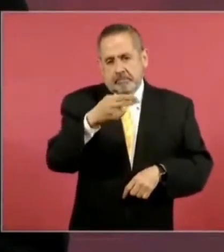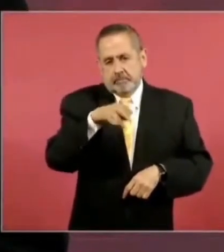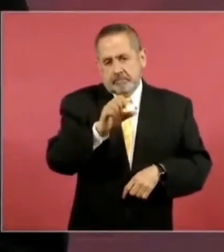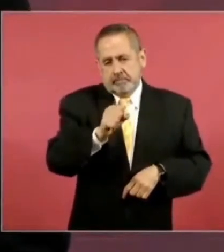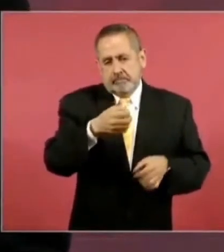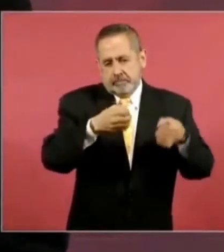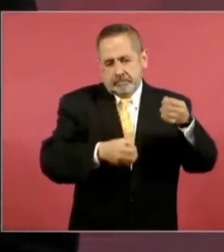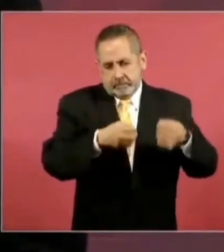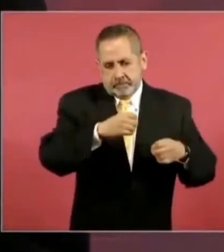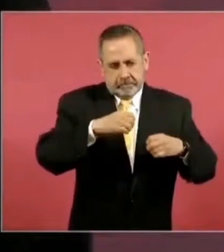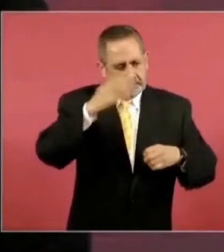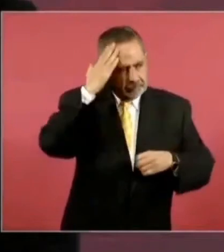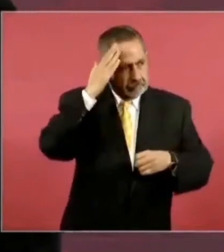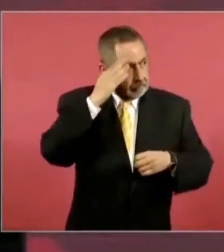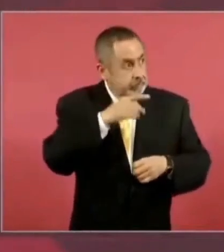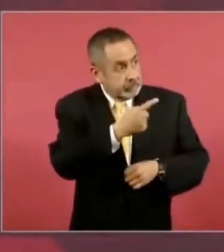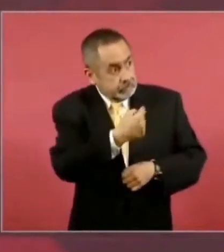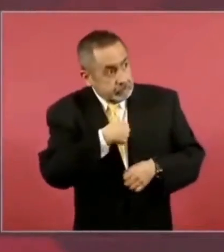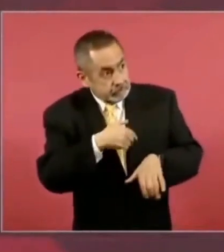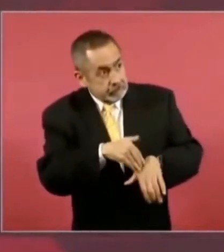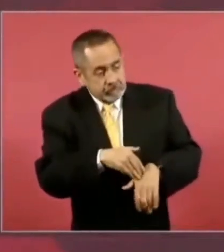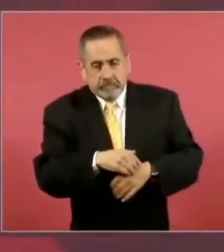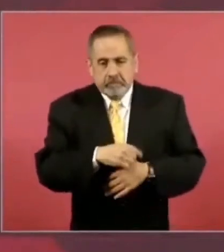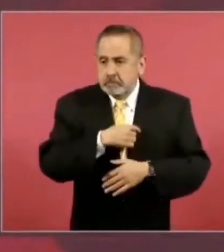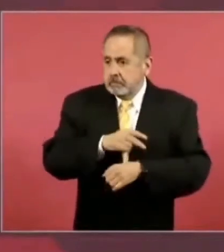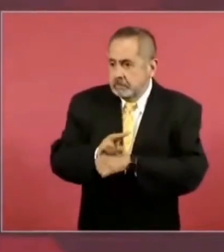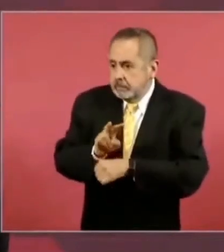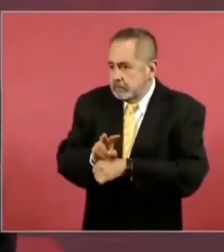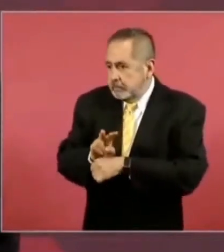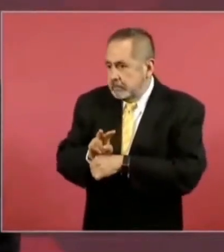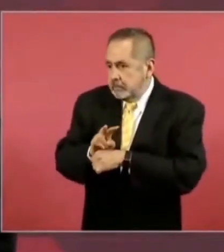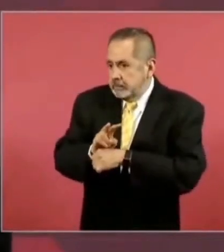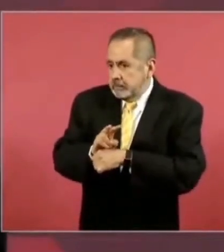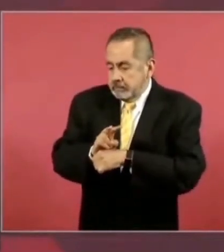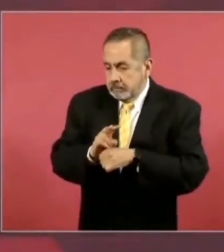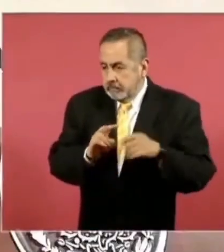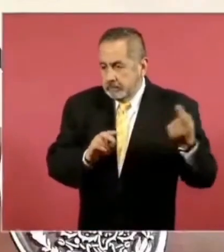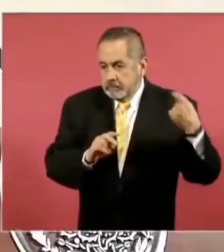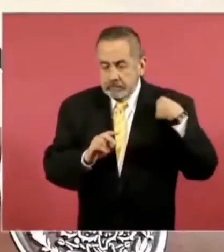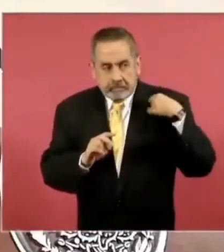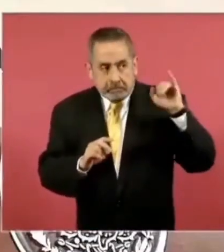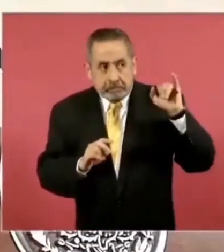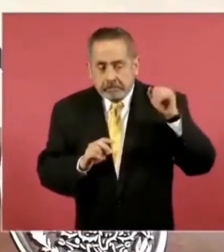Estuvo ahí pendiente, haciendo guardia.